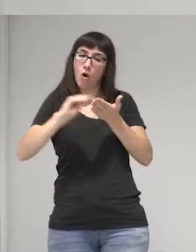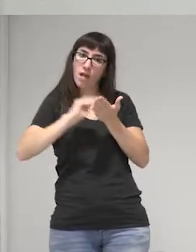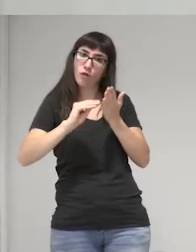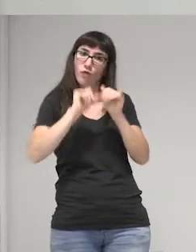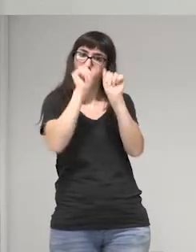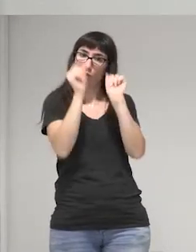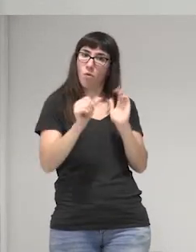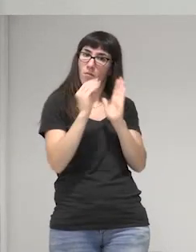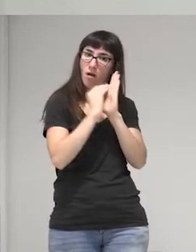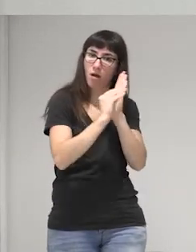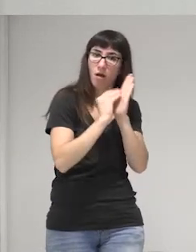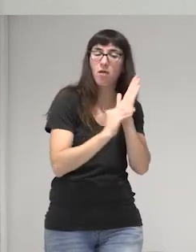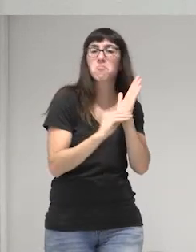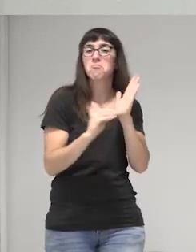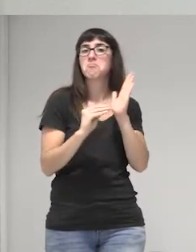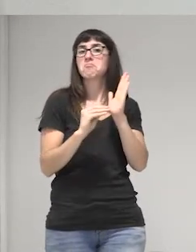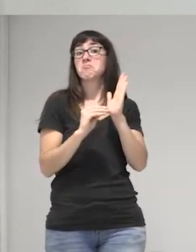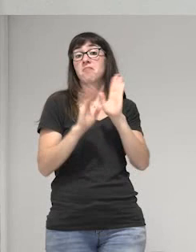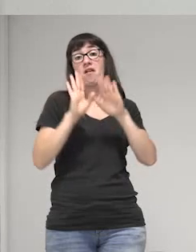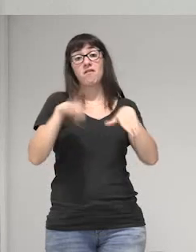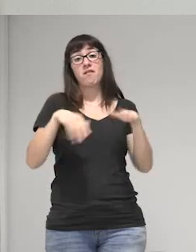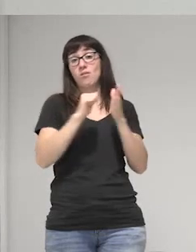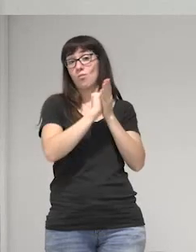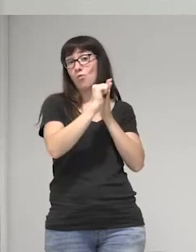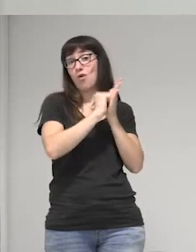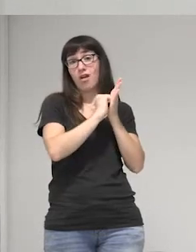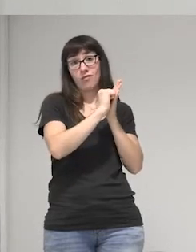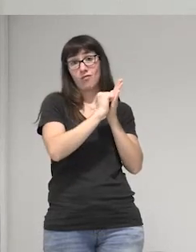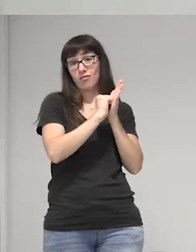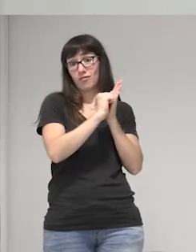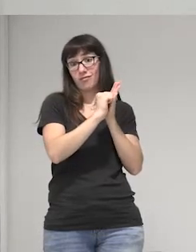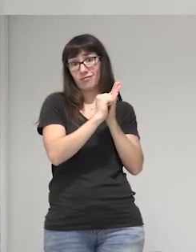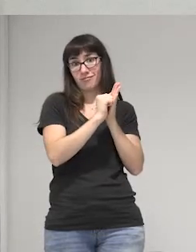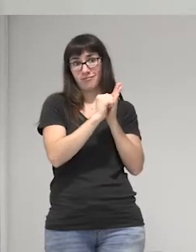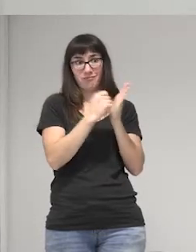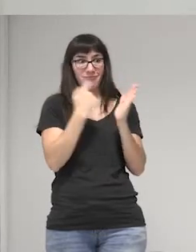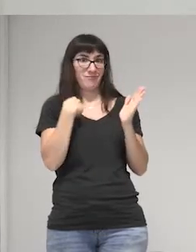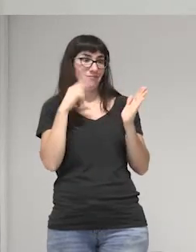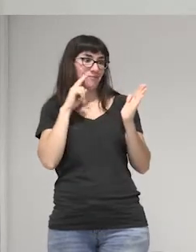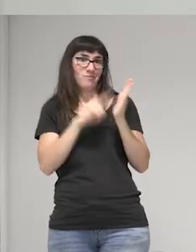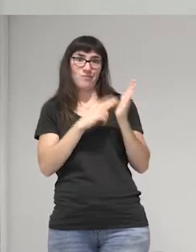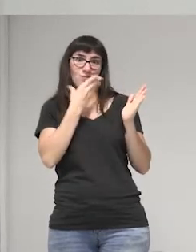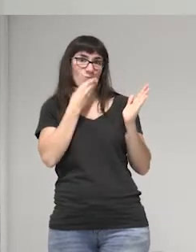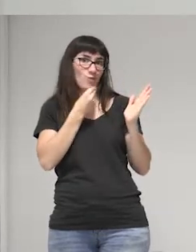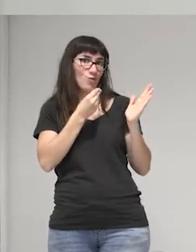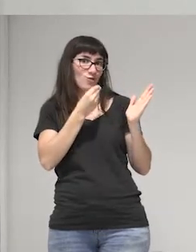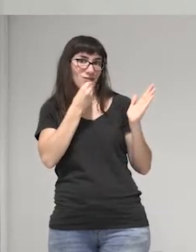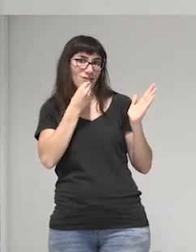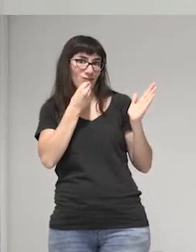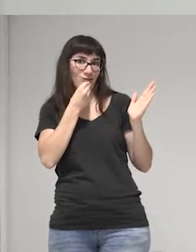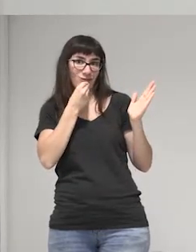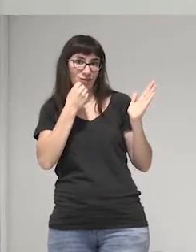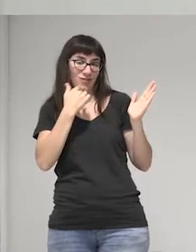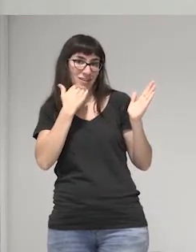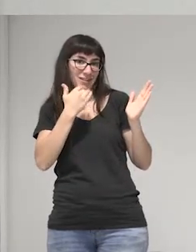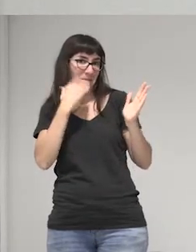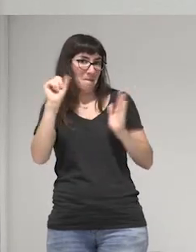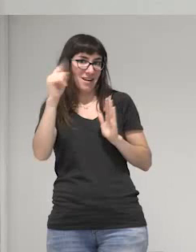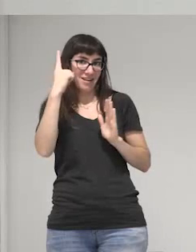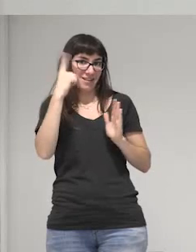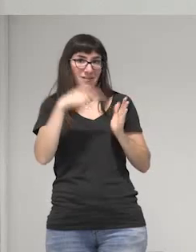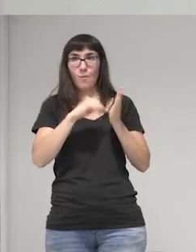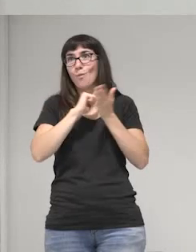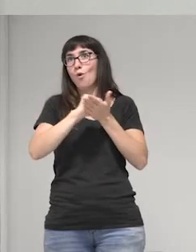ley y pues el borrador es es uno de los más bonitos es uno de los pues es uno de los